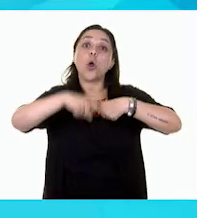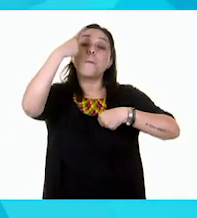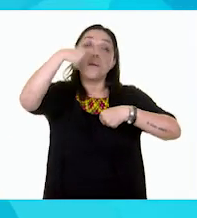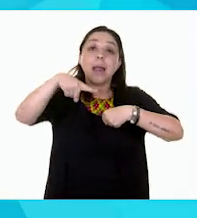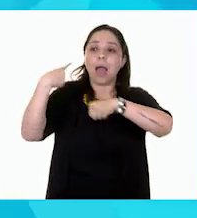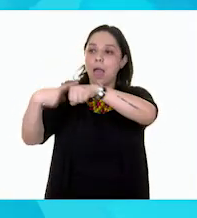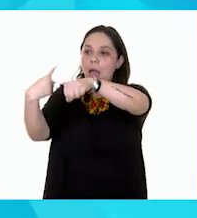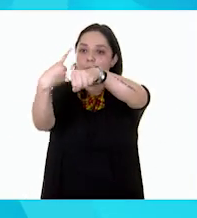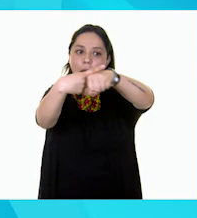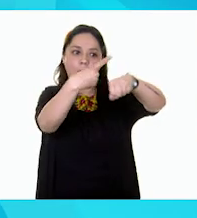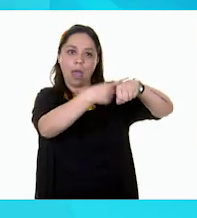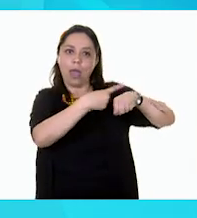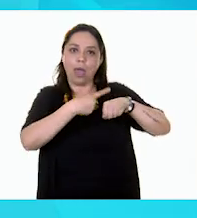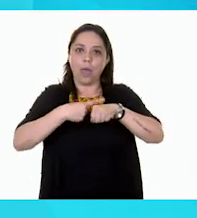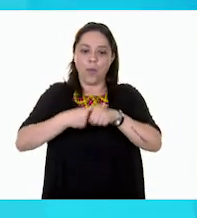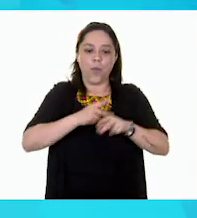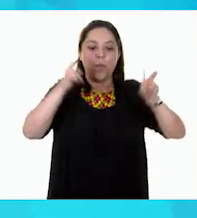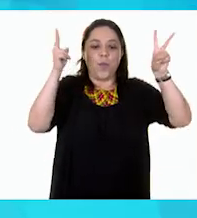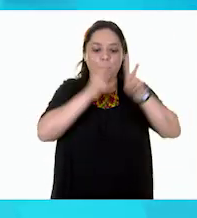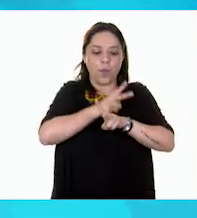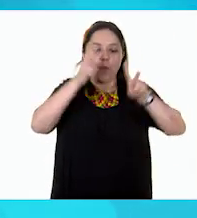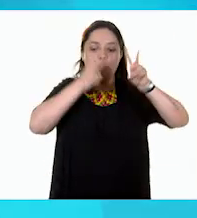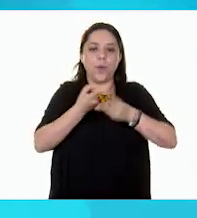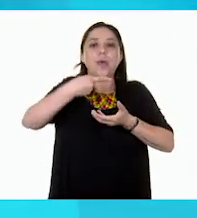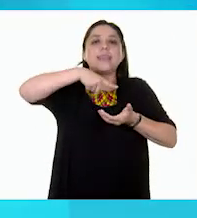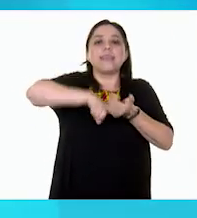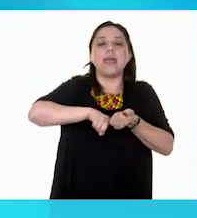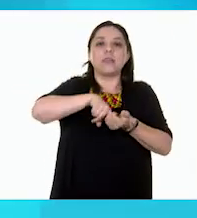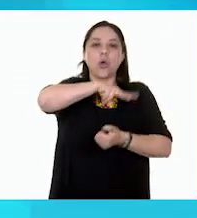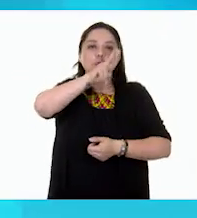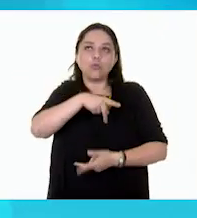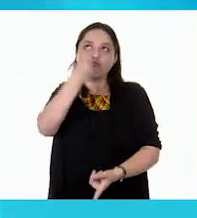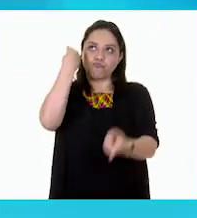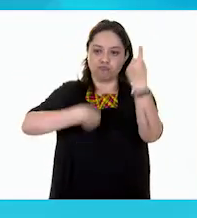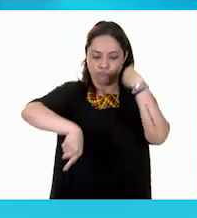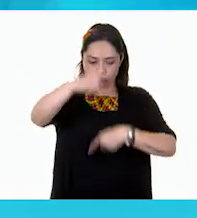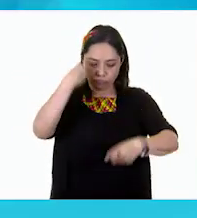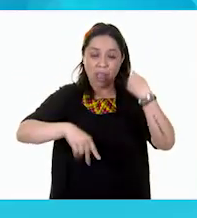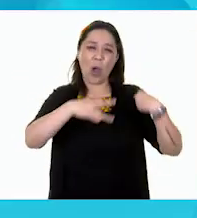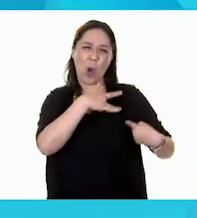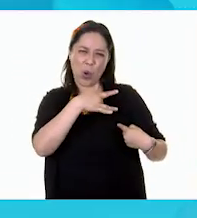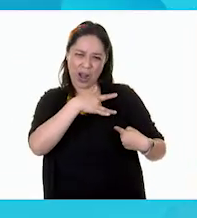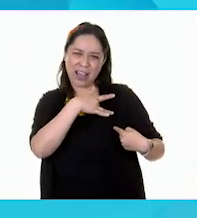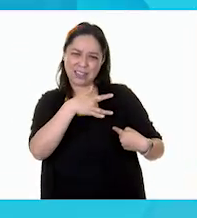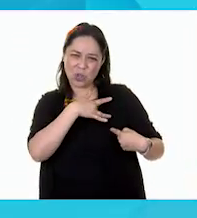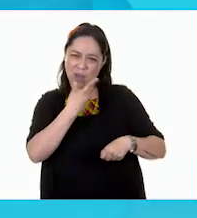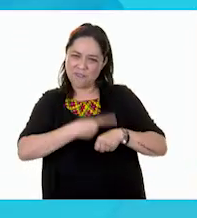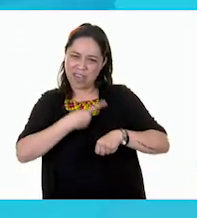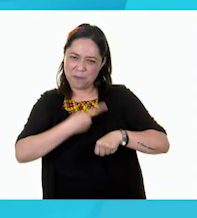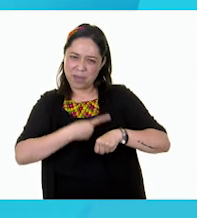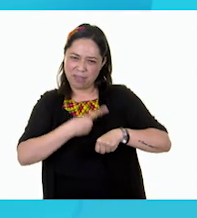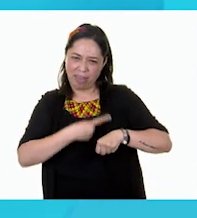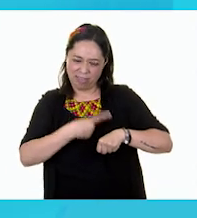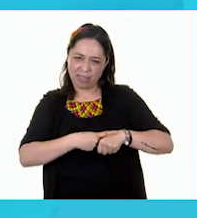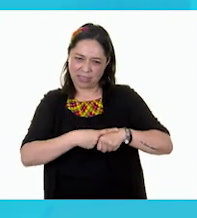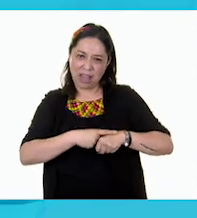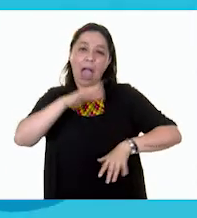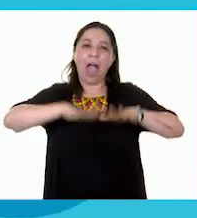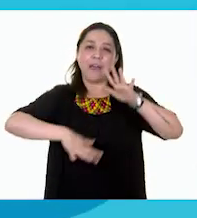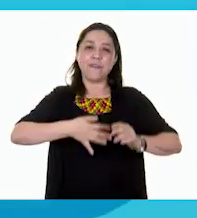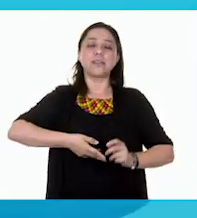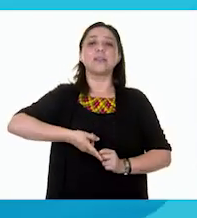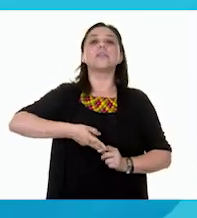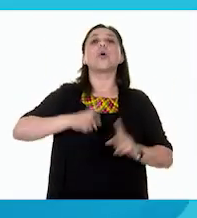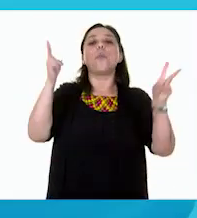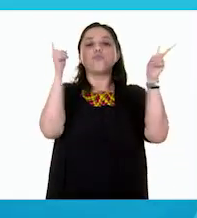enfermedades respiratorias y cardiovasculares, es decir, para las enfermedades del corazón, como son las infecciones respiratorias